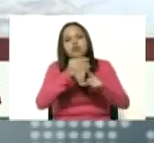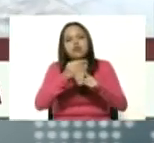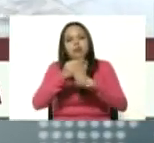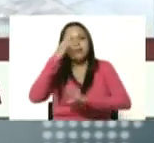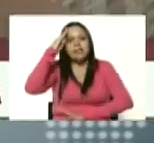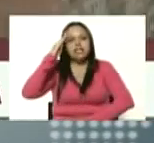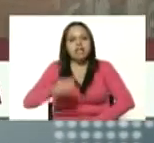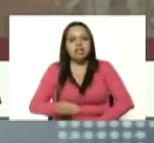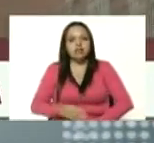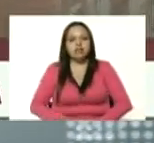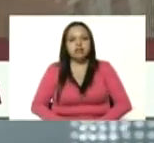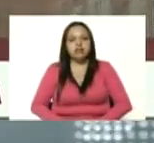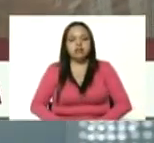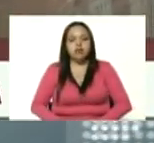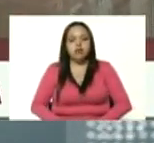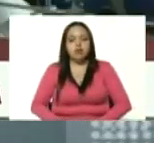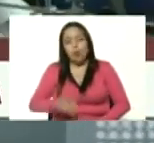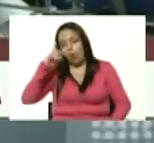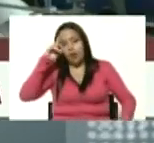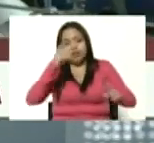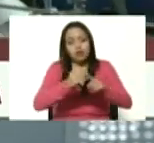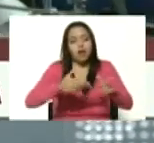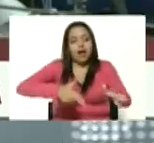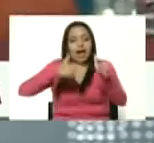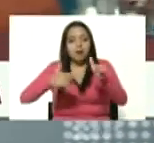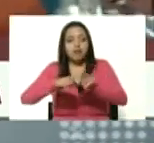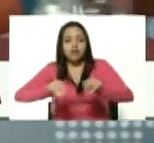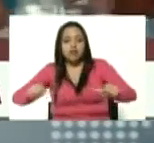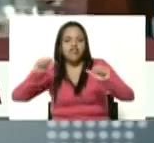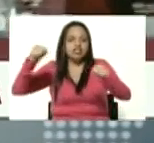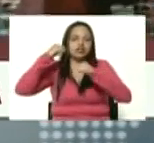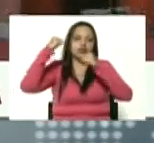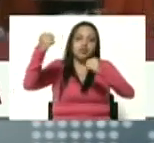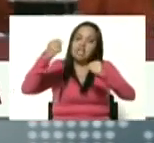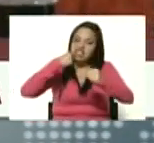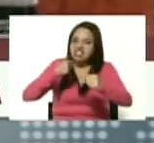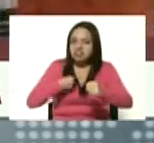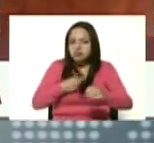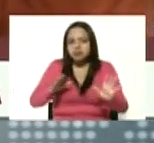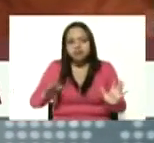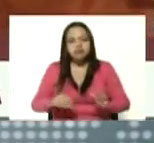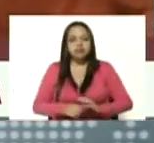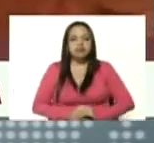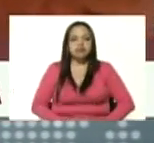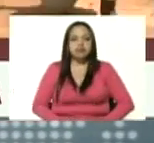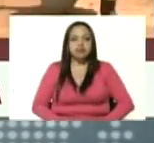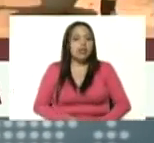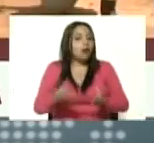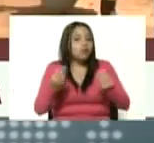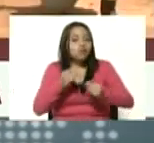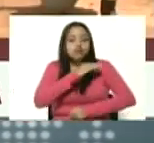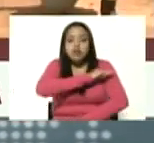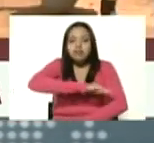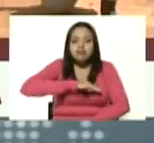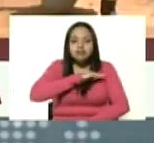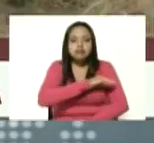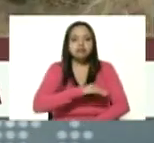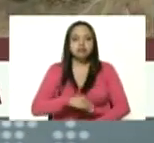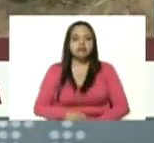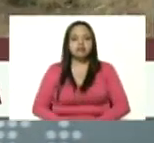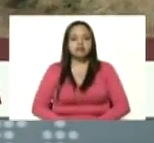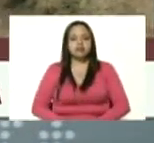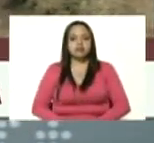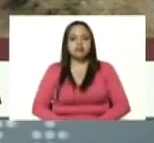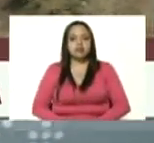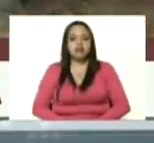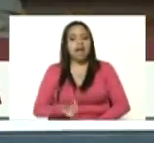un arma y un territorio y una victoria diría yo ahora hay muchas misiones están